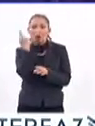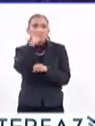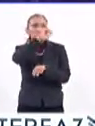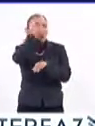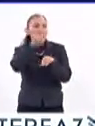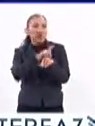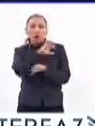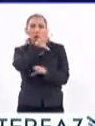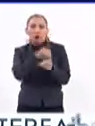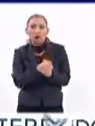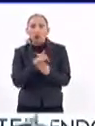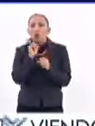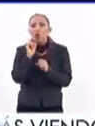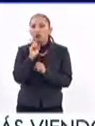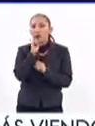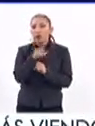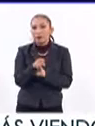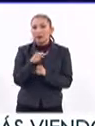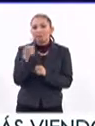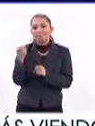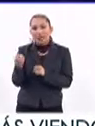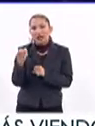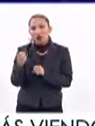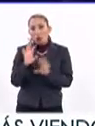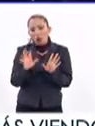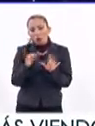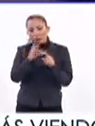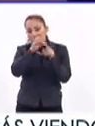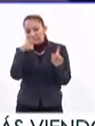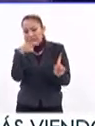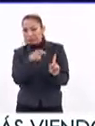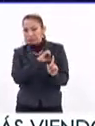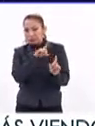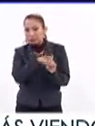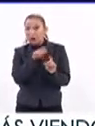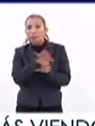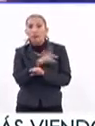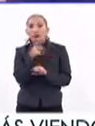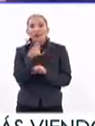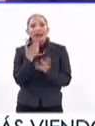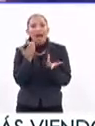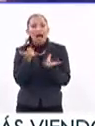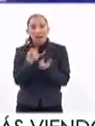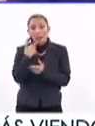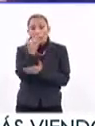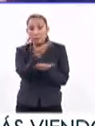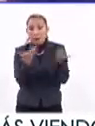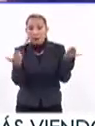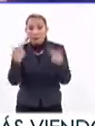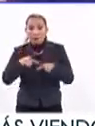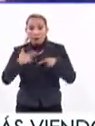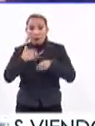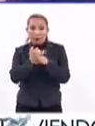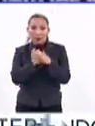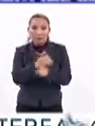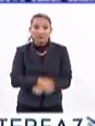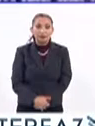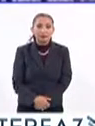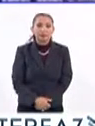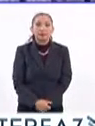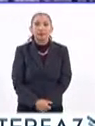y esto vamos a poner un énfasis especial porque así nos lo están demandando nuestros investigadores.